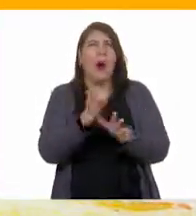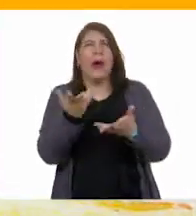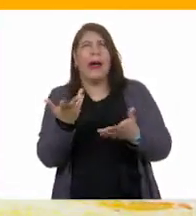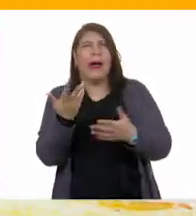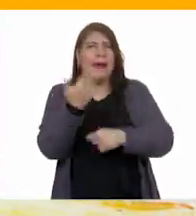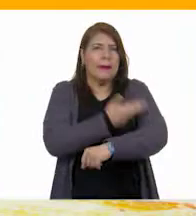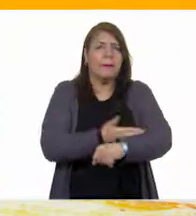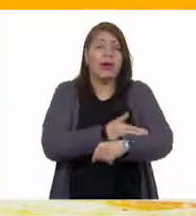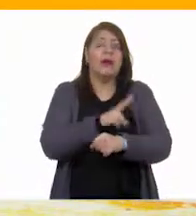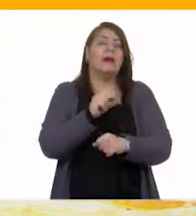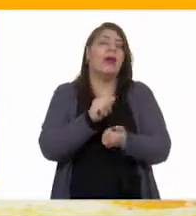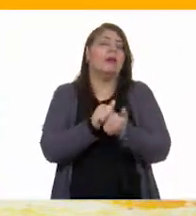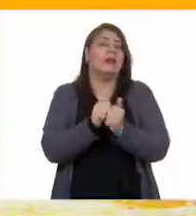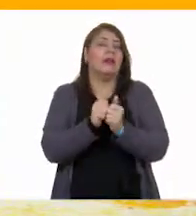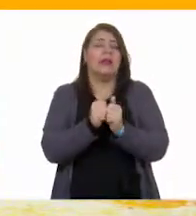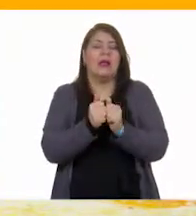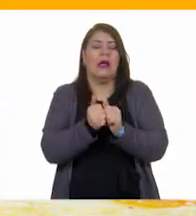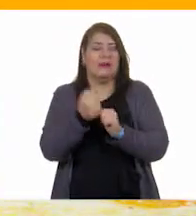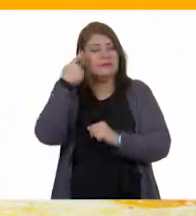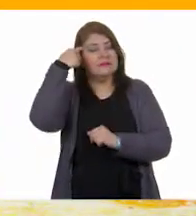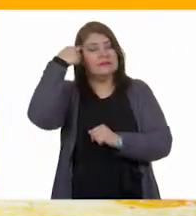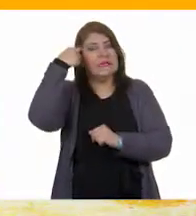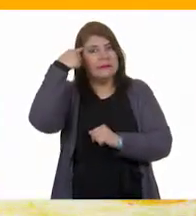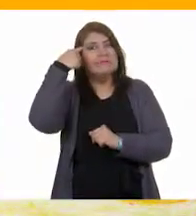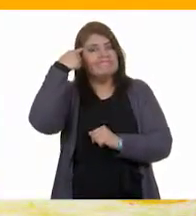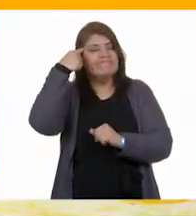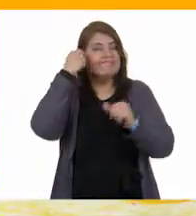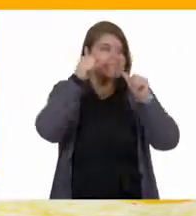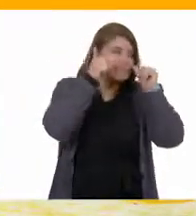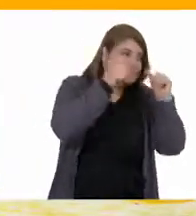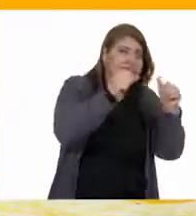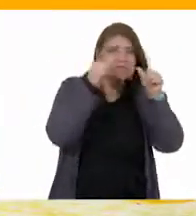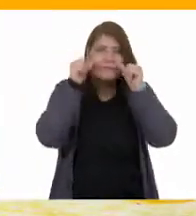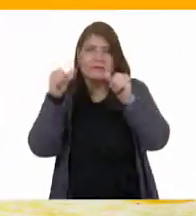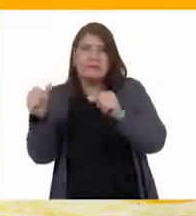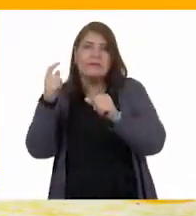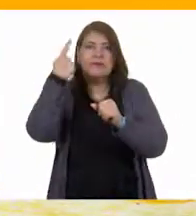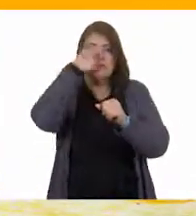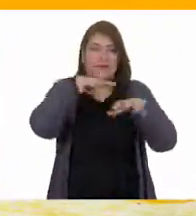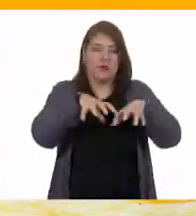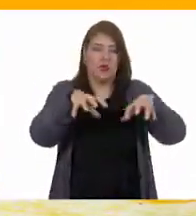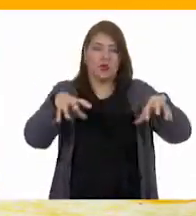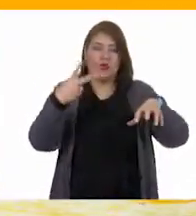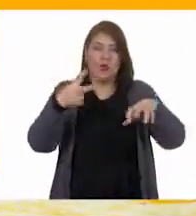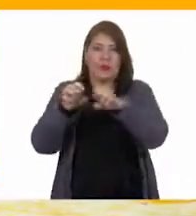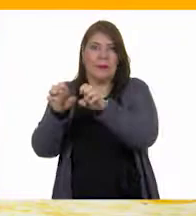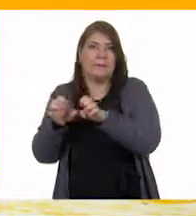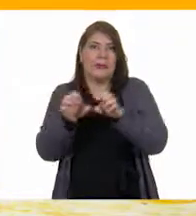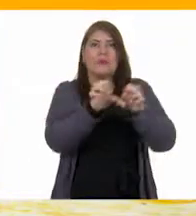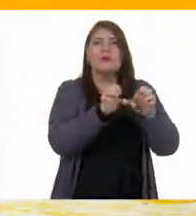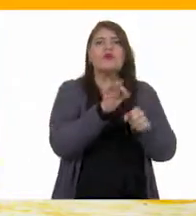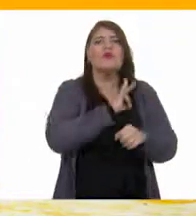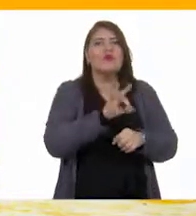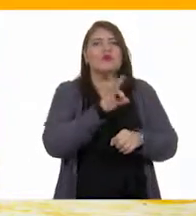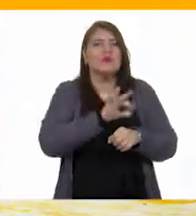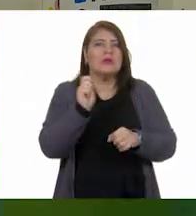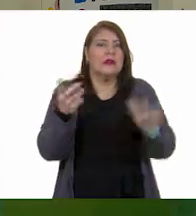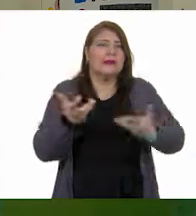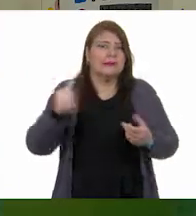Pero luego ellas se escucharon y se organizaron para que los dos equipos hicieran sus actividades.